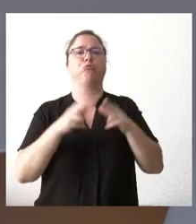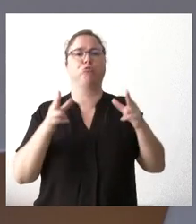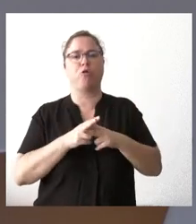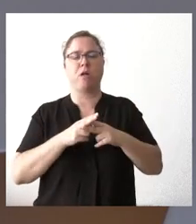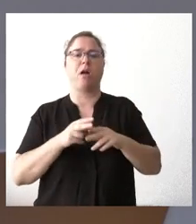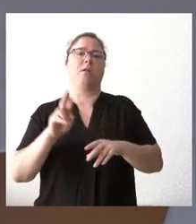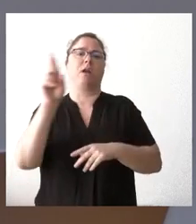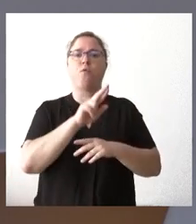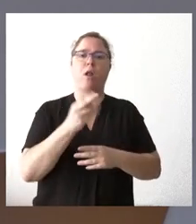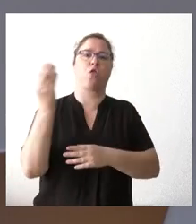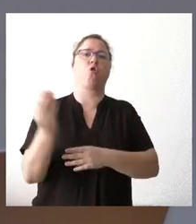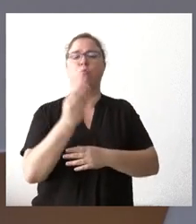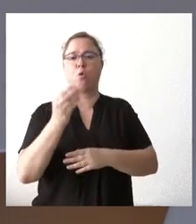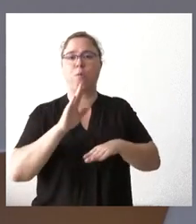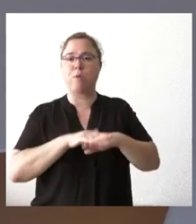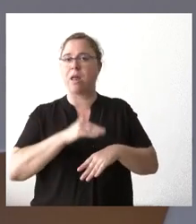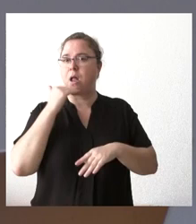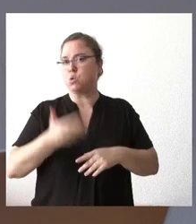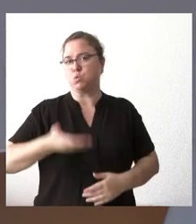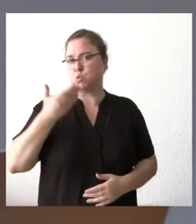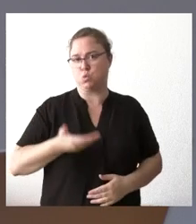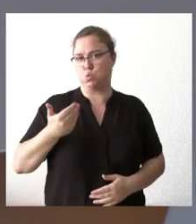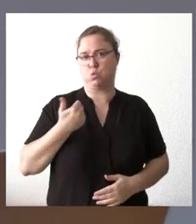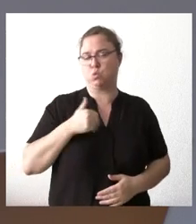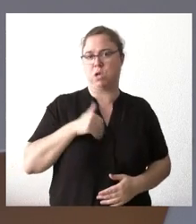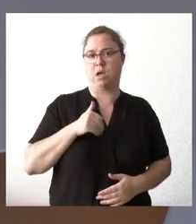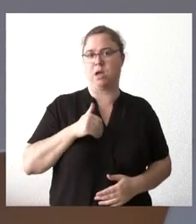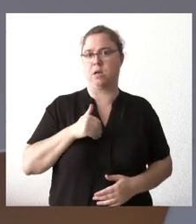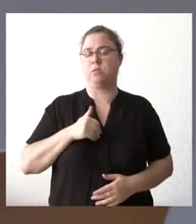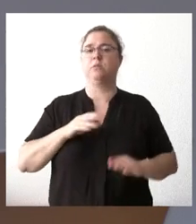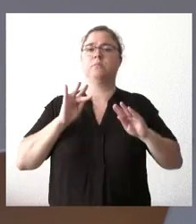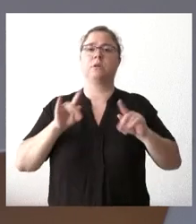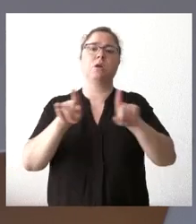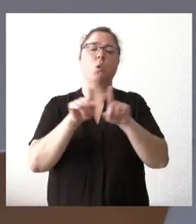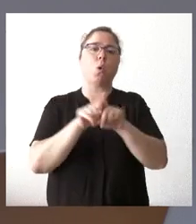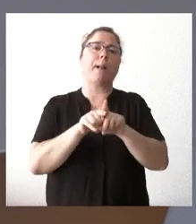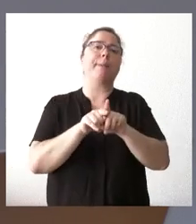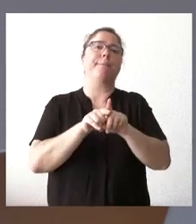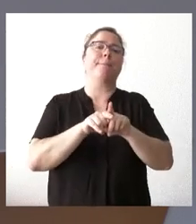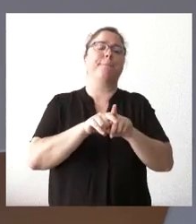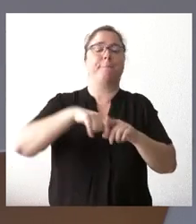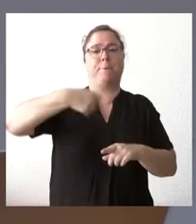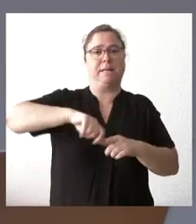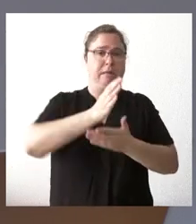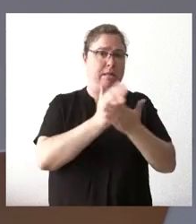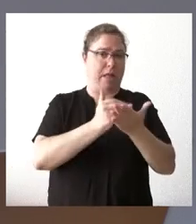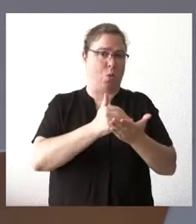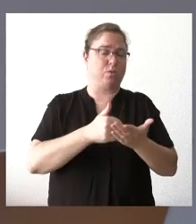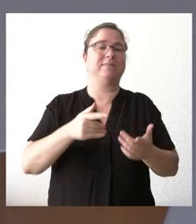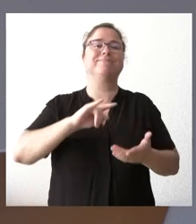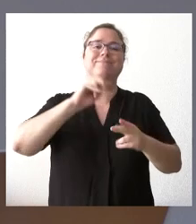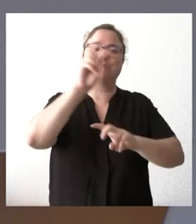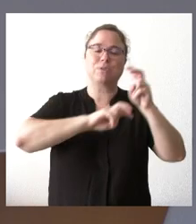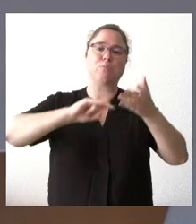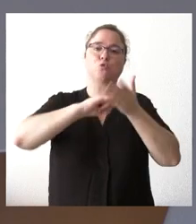mejora, en base a algo muy importante y que ya ha lanzado el propio presidente de Junta de Castilla y León, que es una solución global de